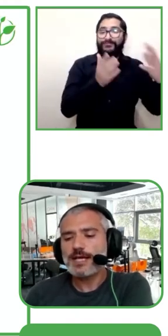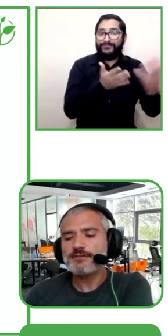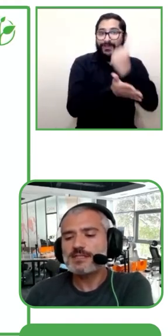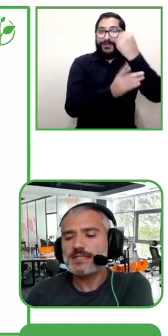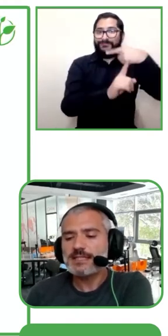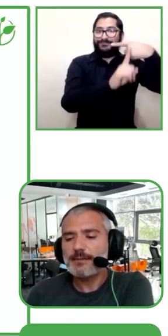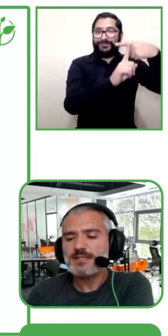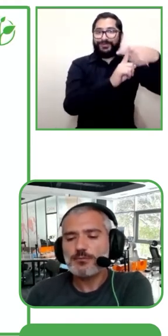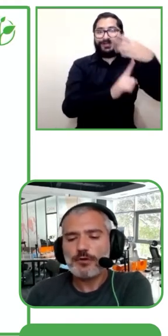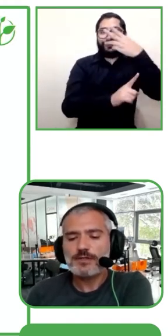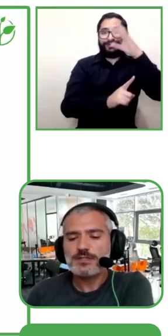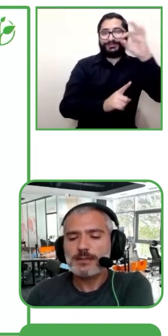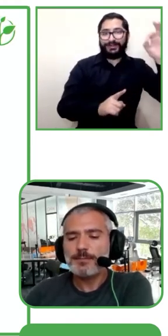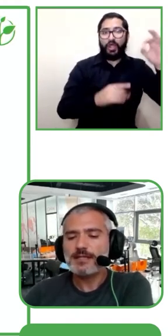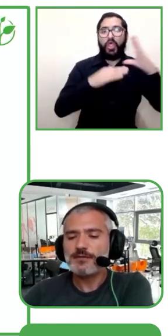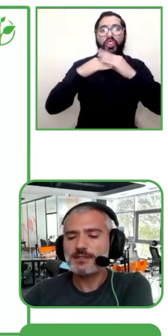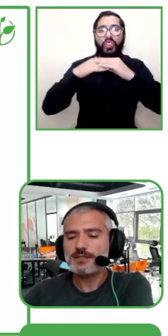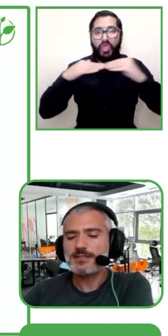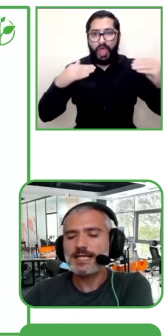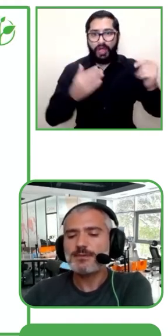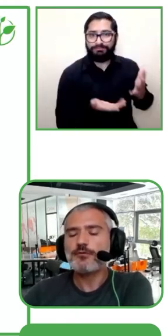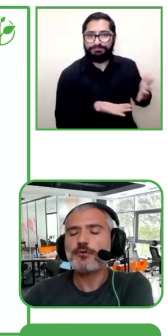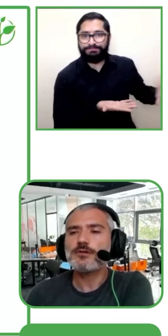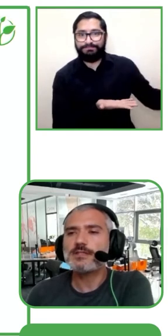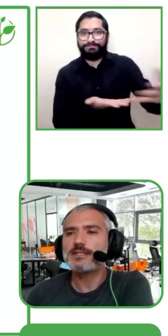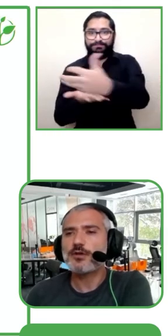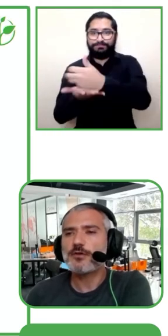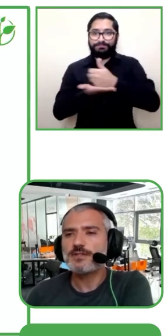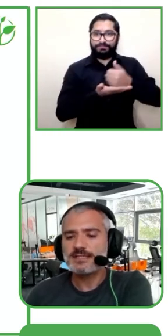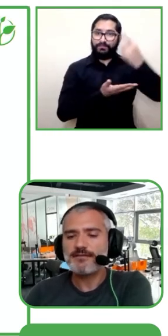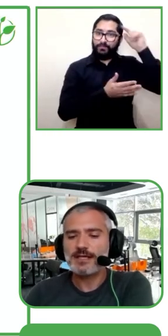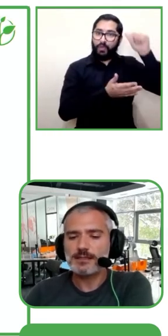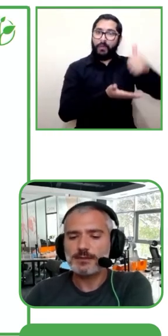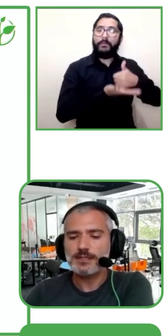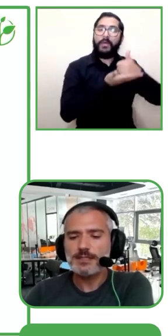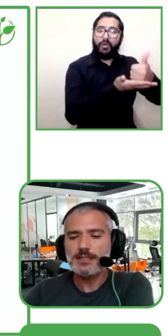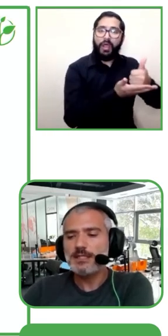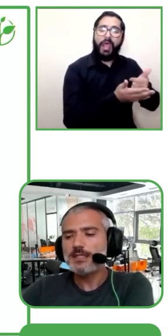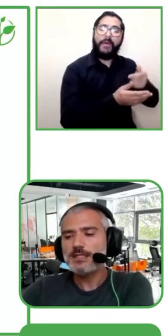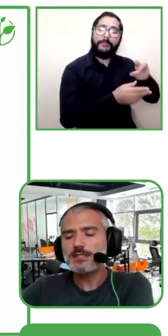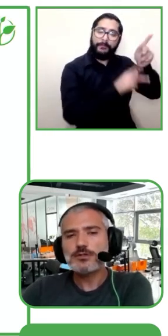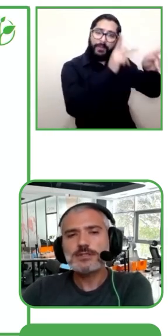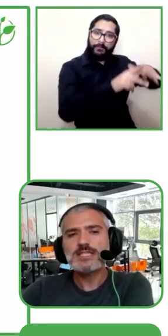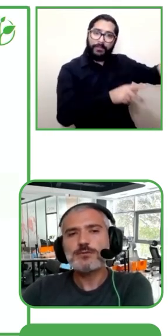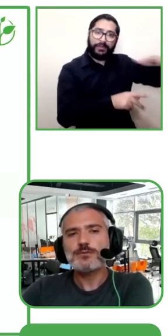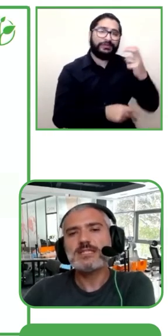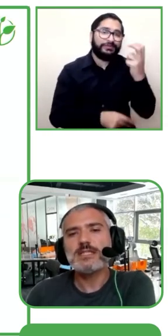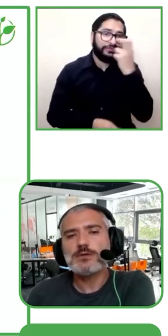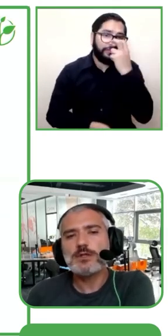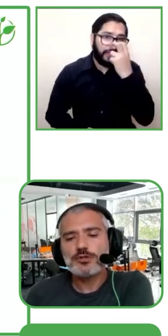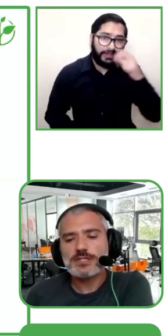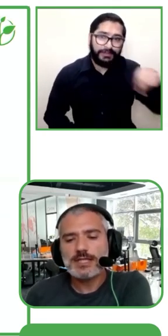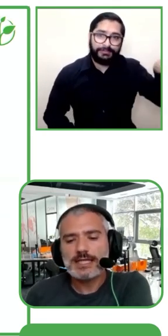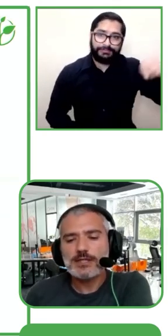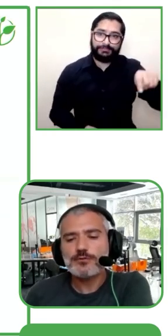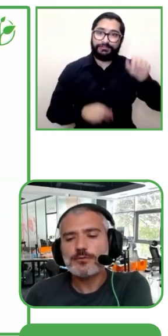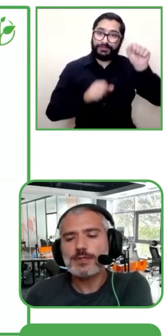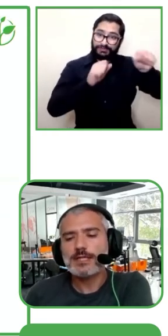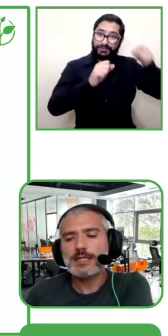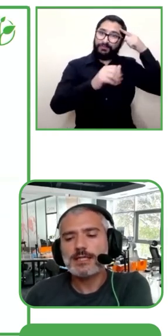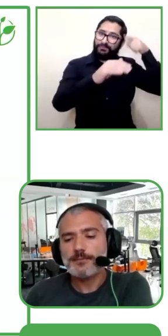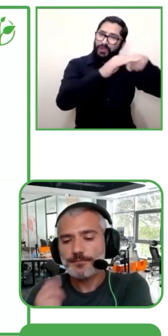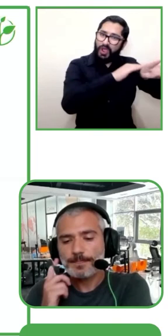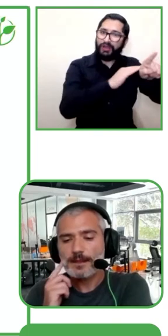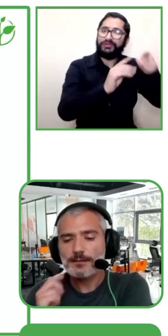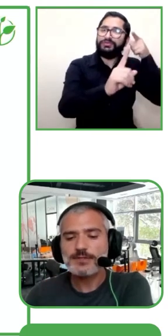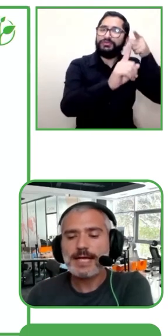ayudando a las personas con discapacidad visual para acceder a estos lugares que ahora pueden acceder y las cifras